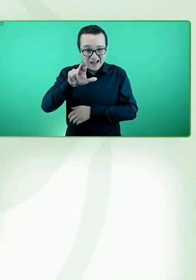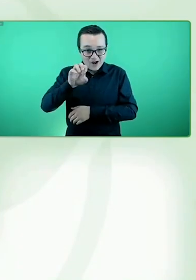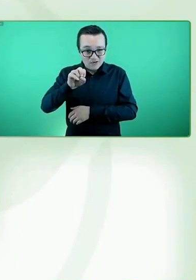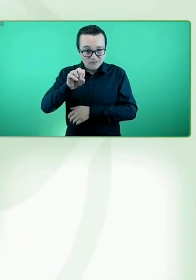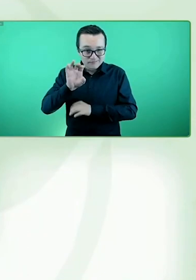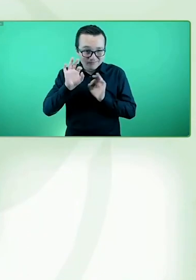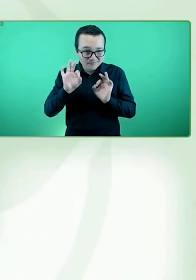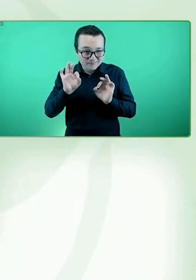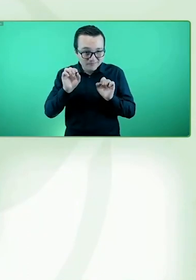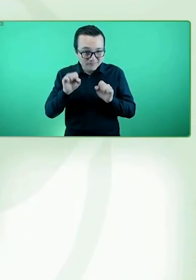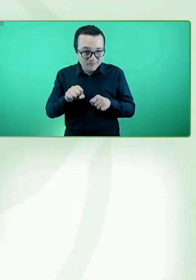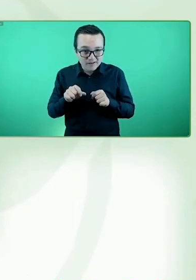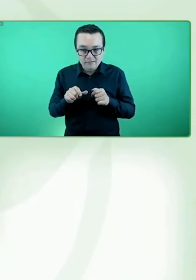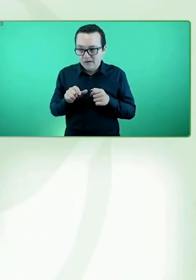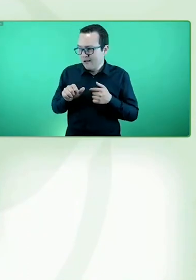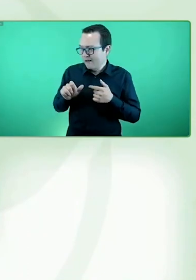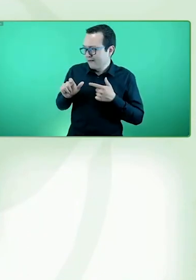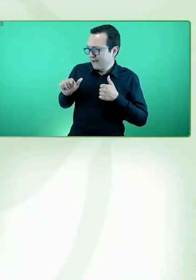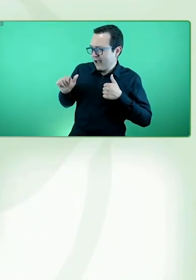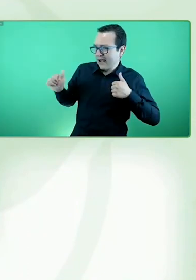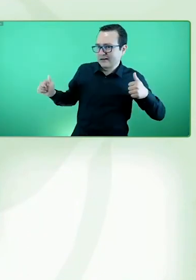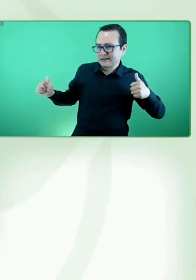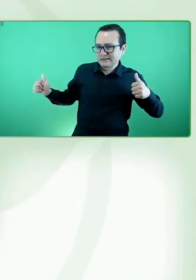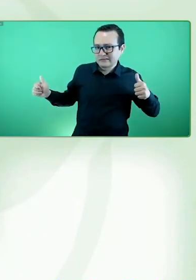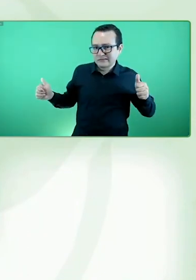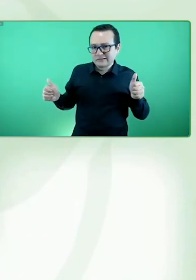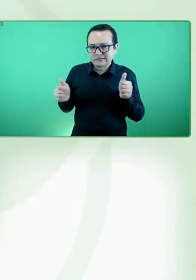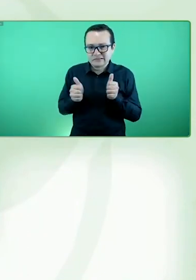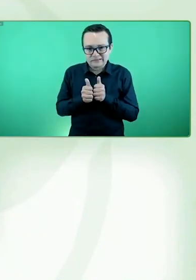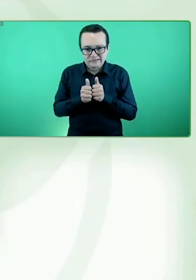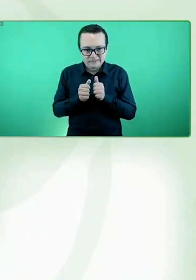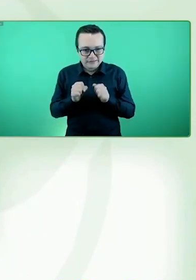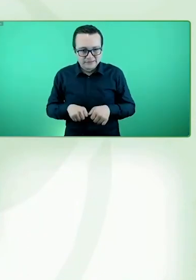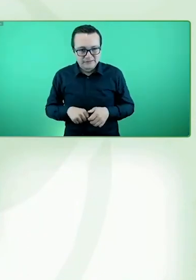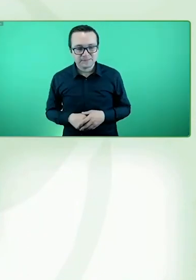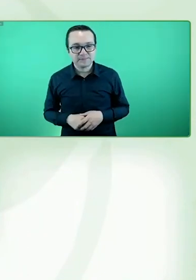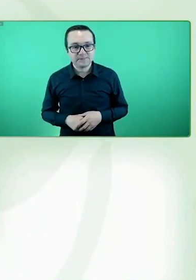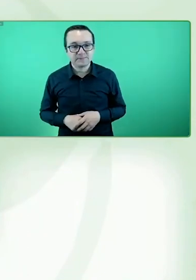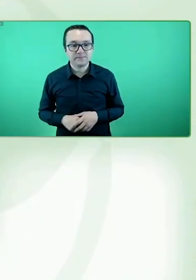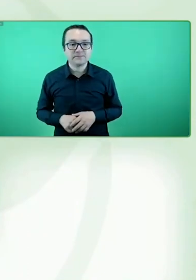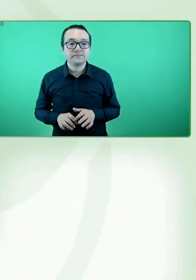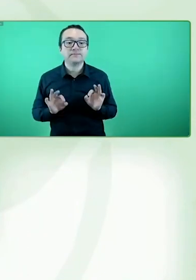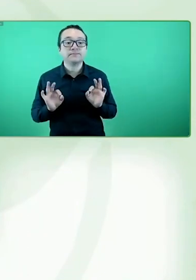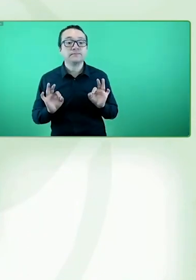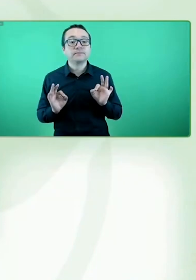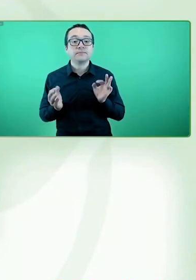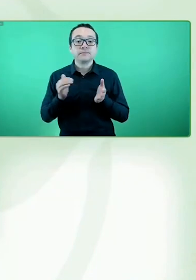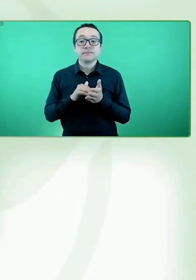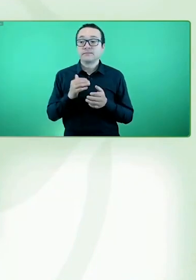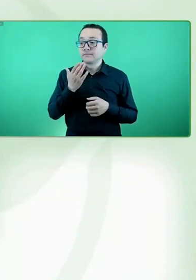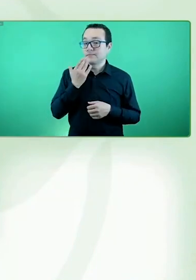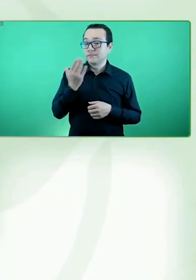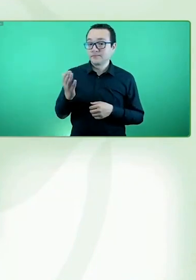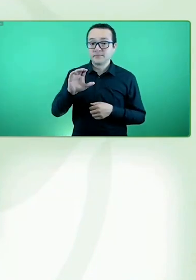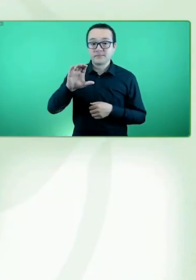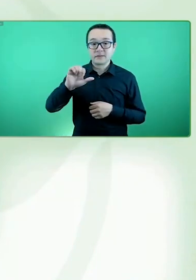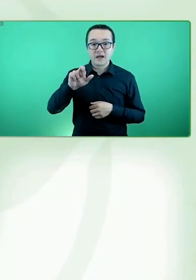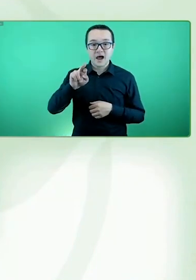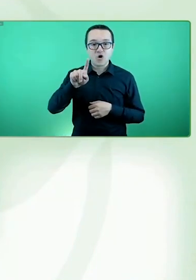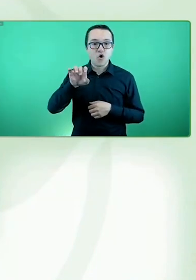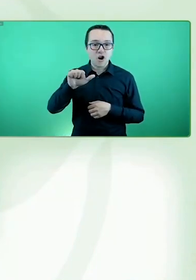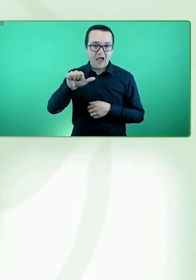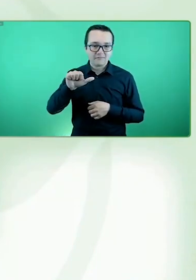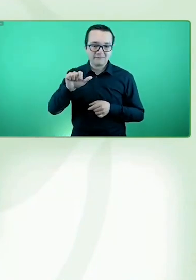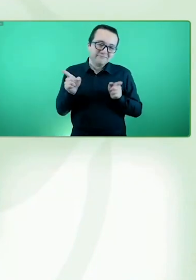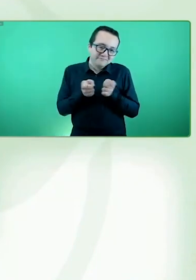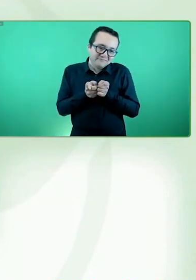que no quedemos tan dispersas. Bueno, agradeciéndole enormemente las palabras a Carola, Caro, como le decimos de cariño,